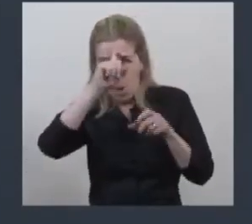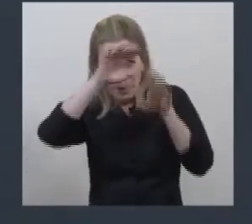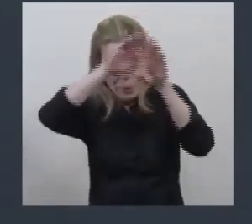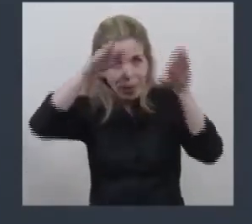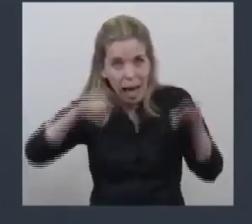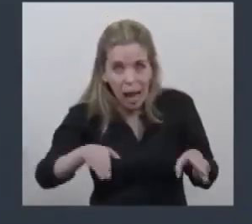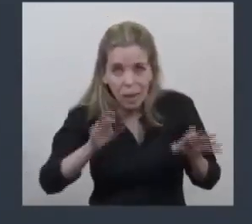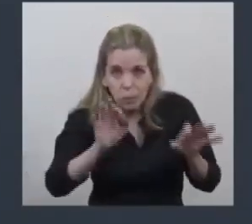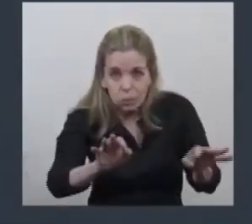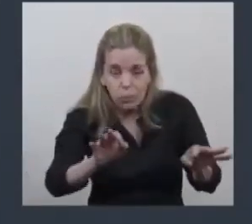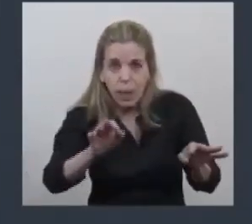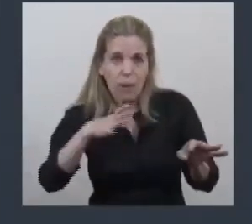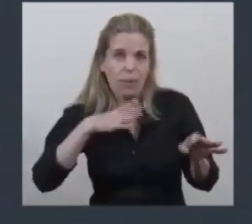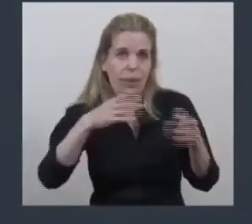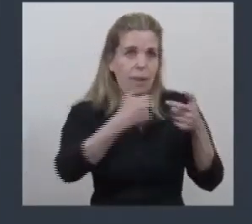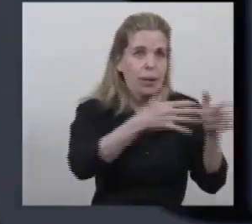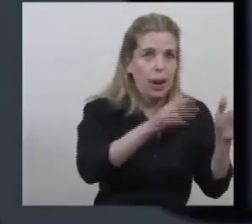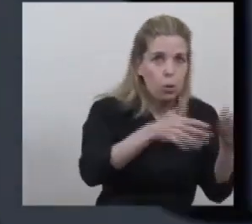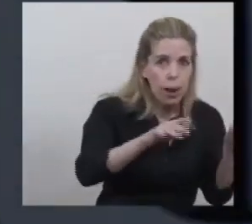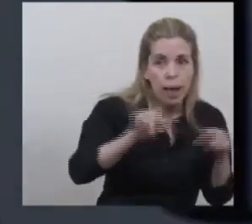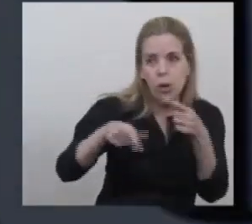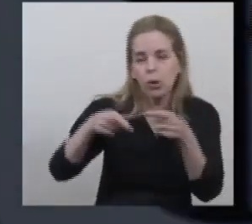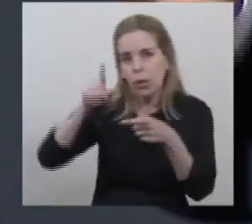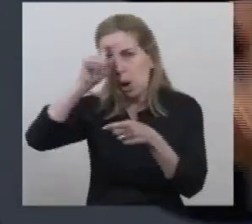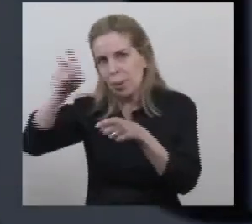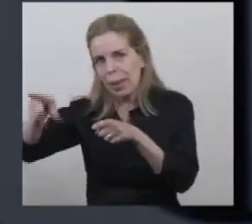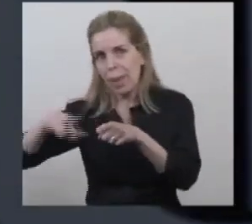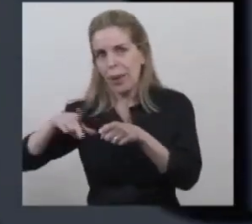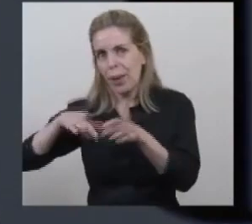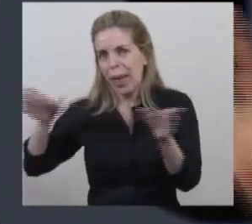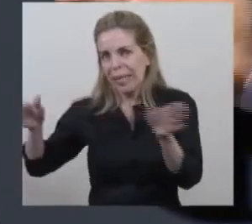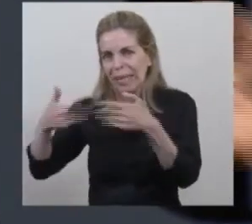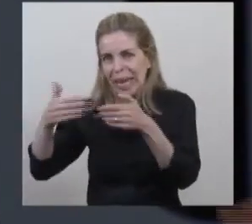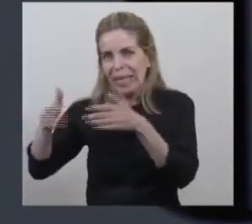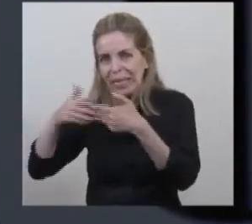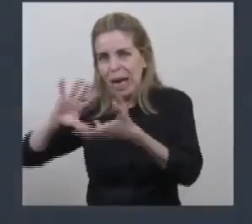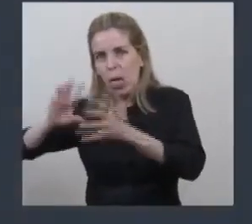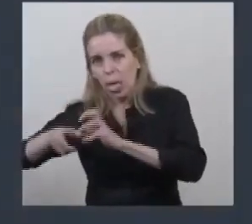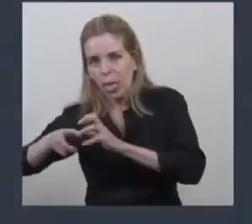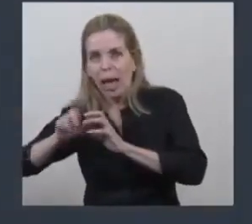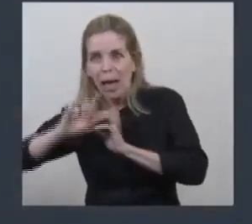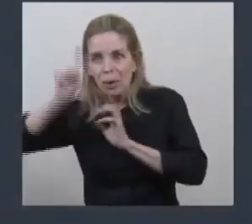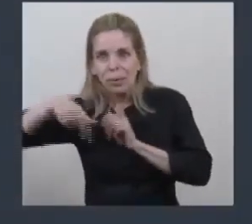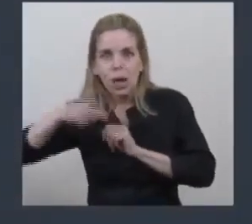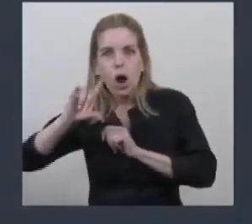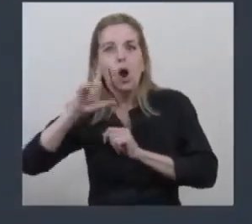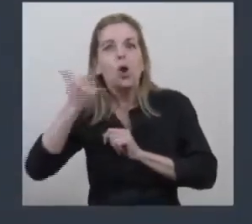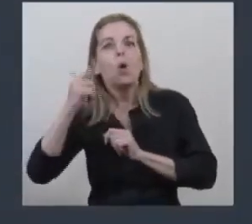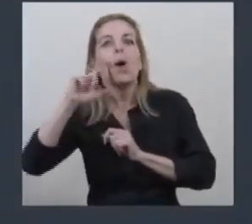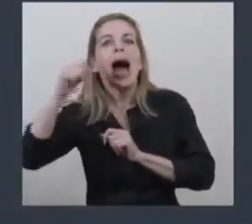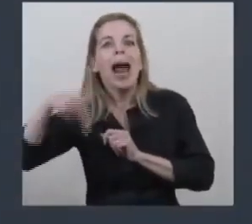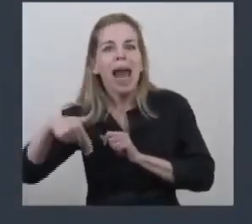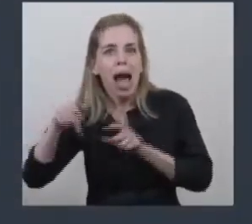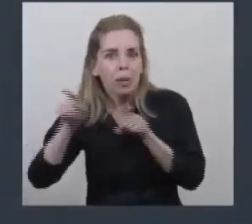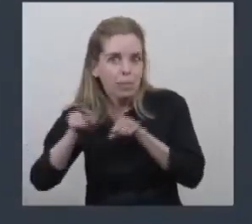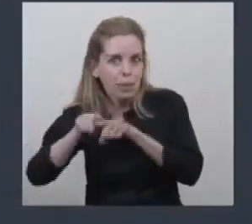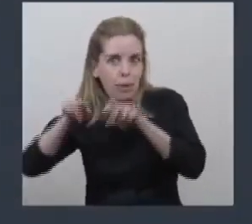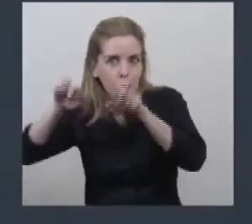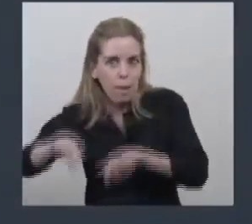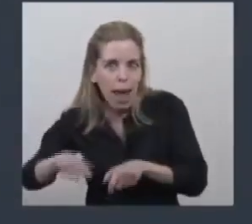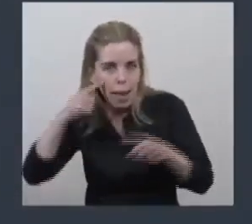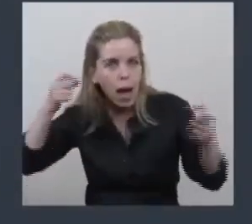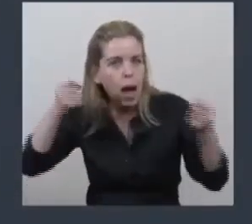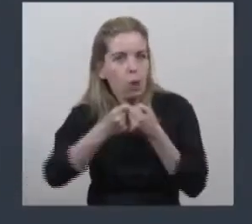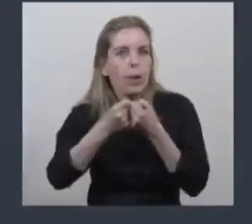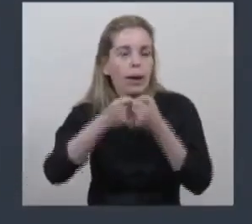Hospitales sin abrir y clínicas cerrando. Entonces apareció Luana con la política que le diste de sostener el sistema de salud de la provincia de Buenos